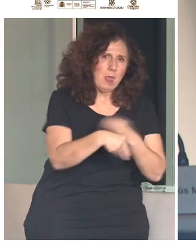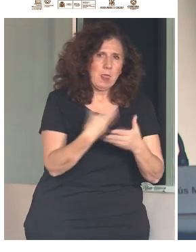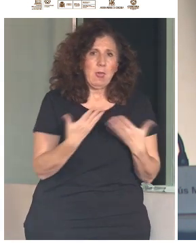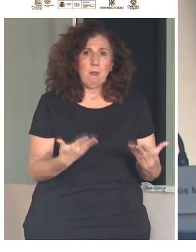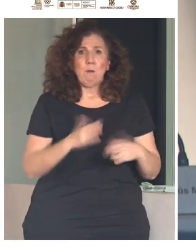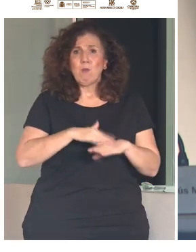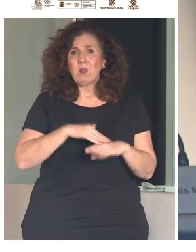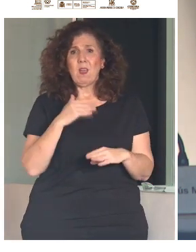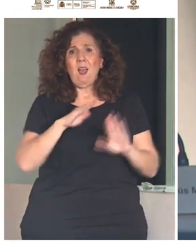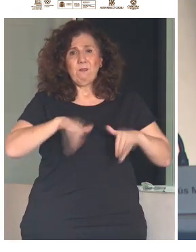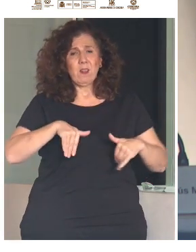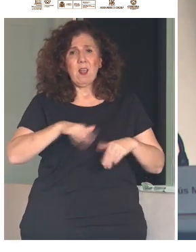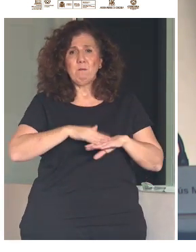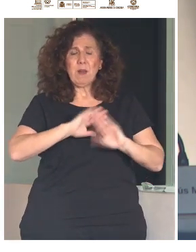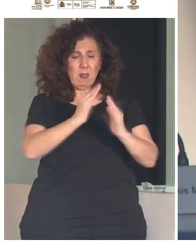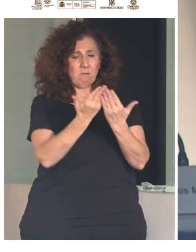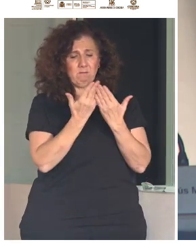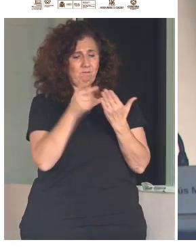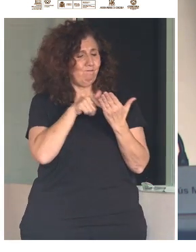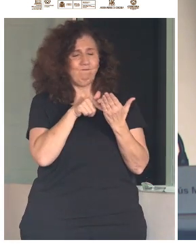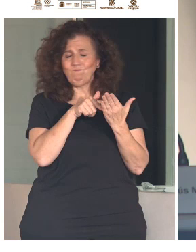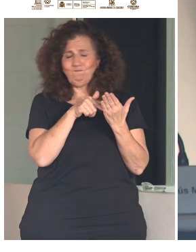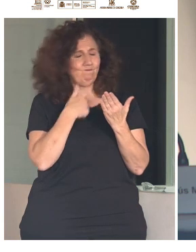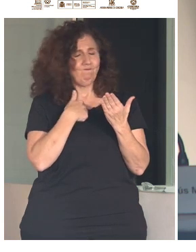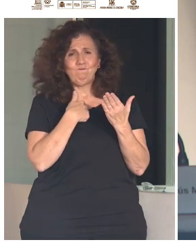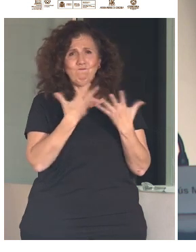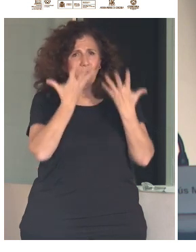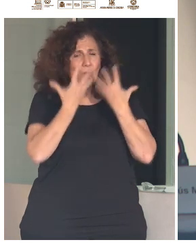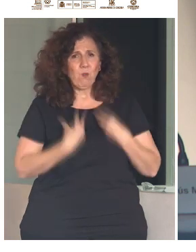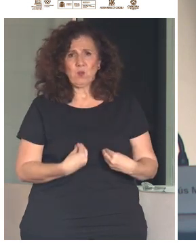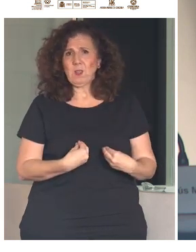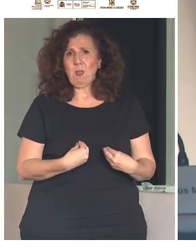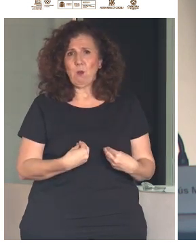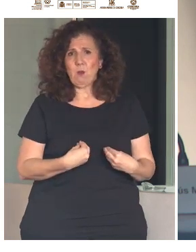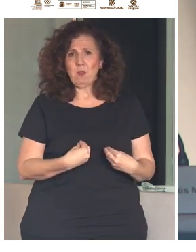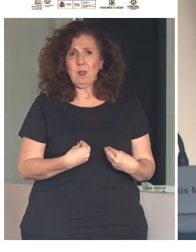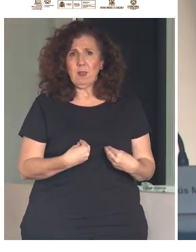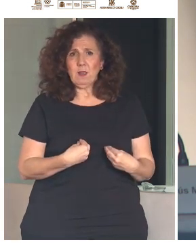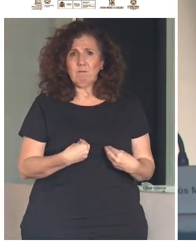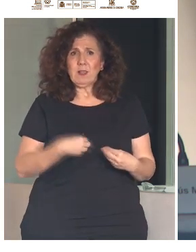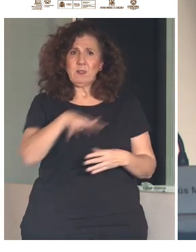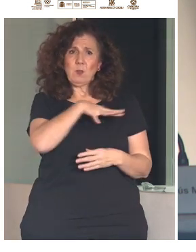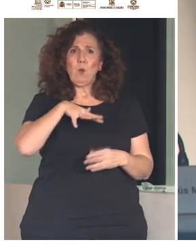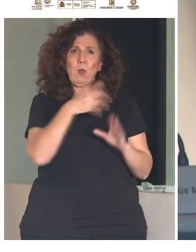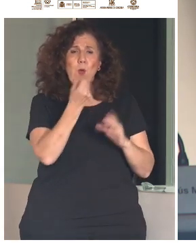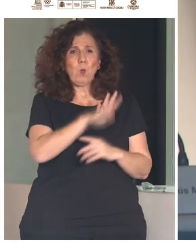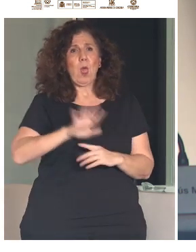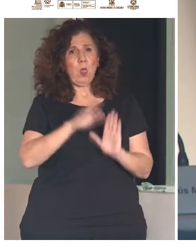frustradas que nos recuerdan la posición periférica que nos ubica en el mundo.